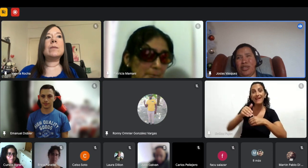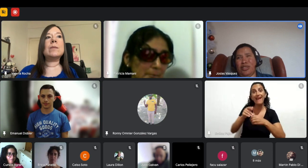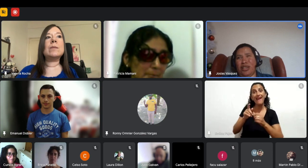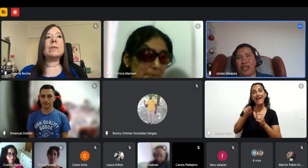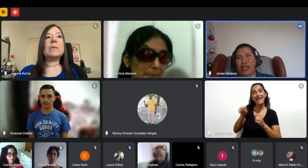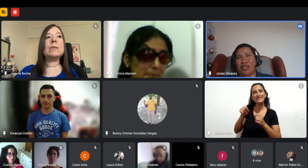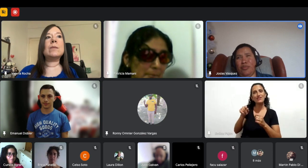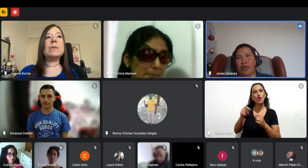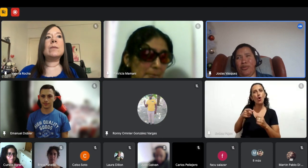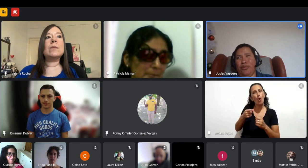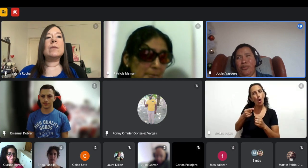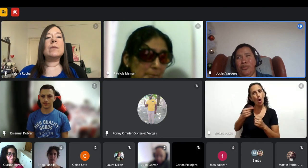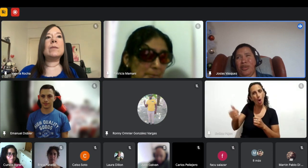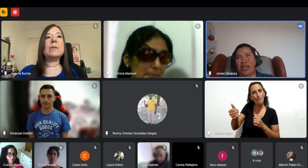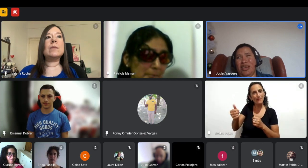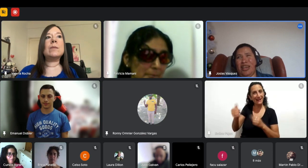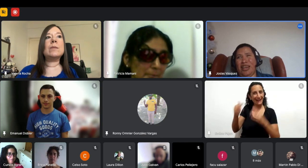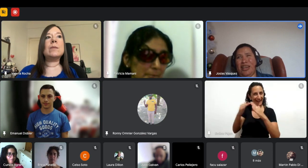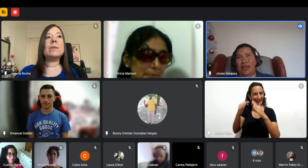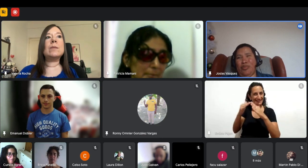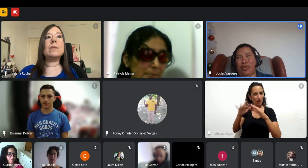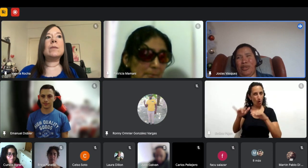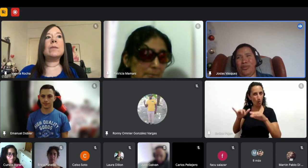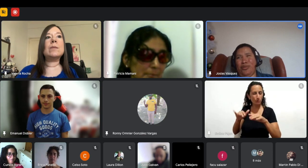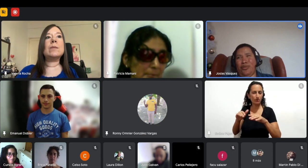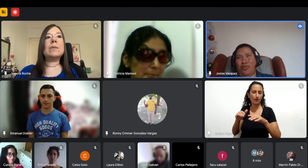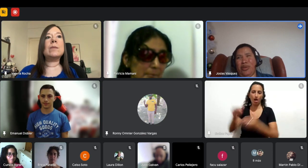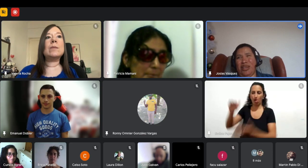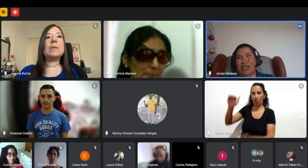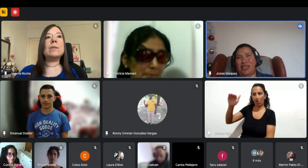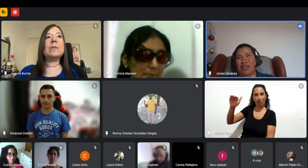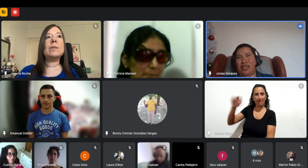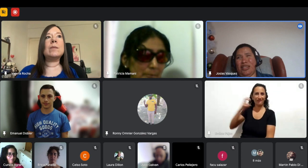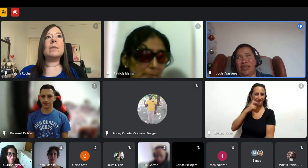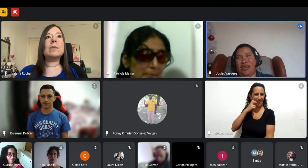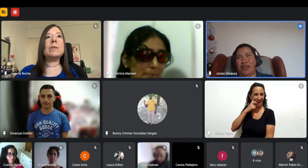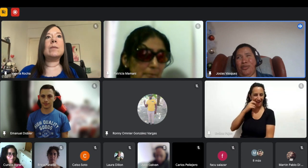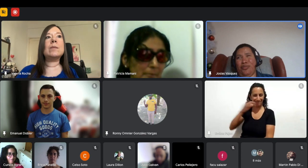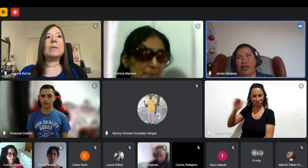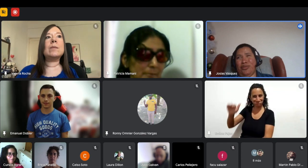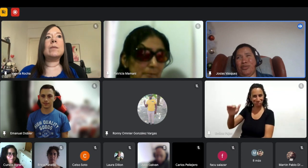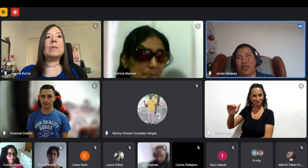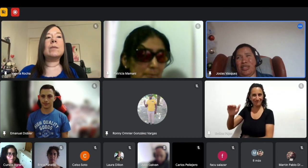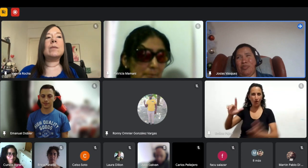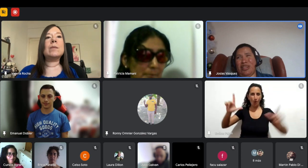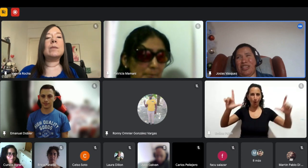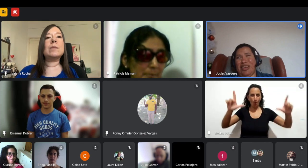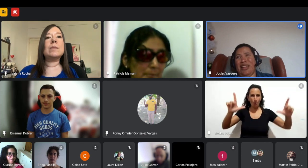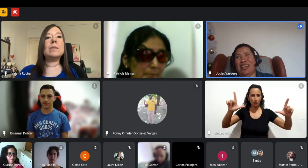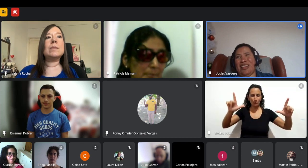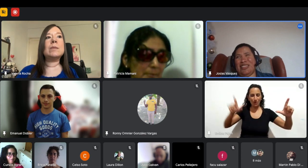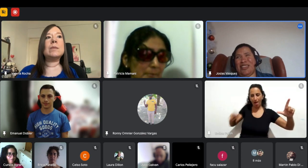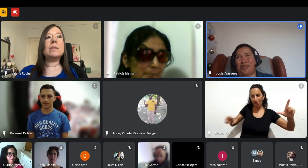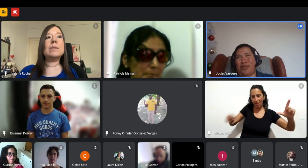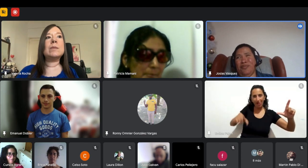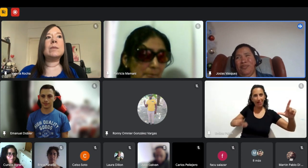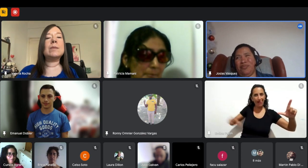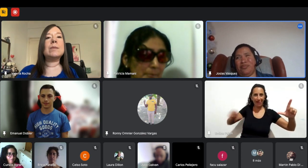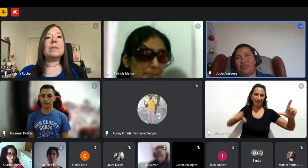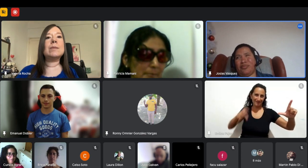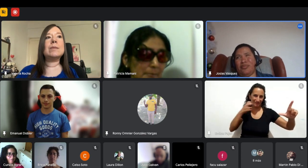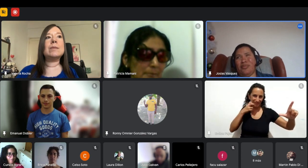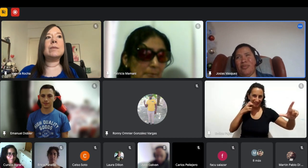antiguas que traían cpu y monitor o ps el teclado mouse toda esta parte de